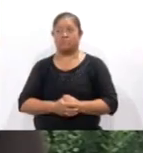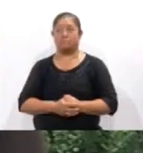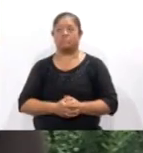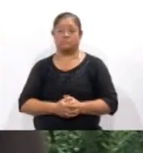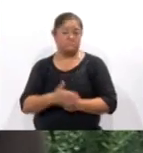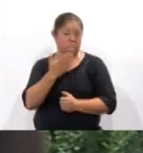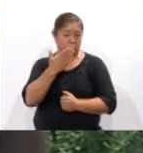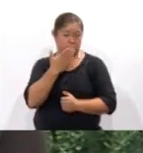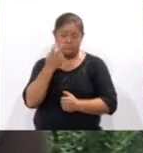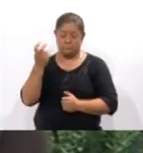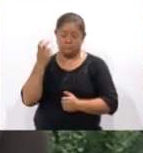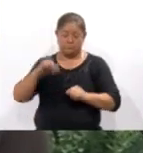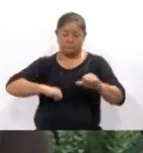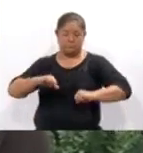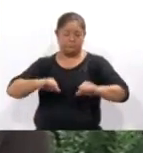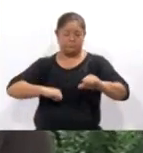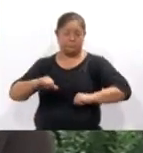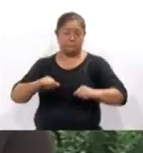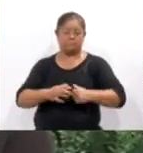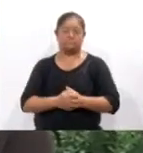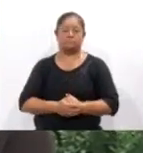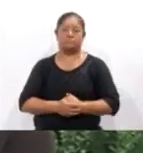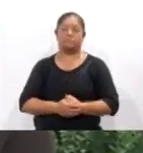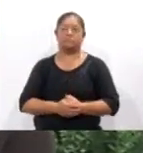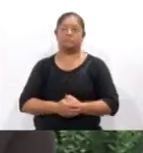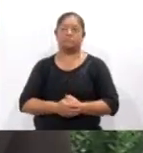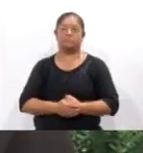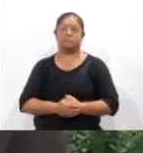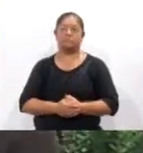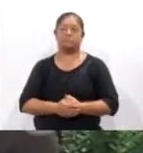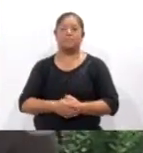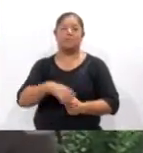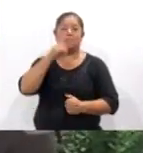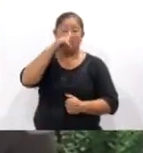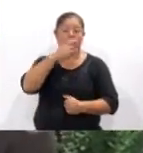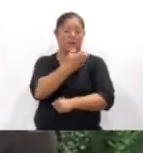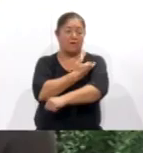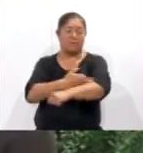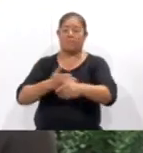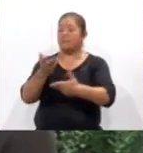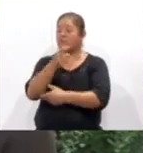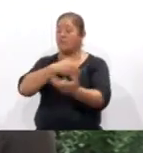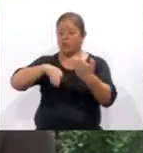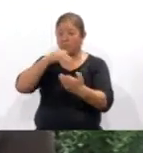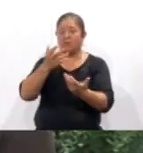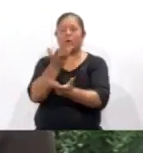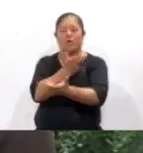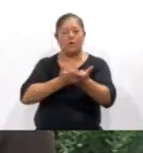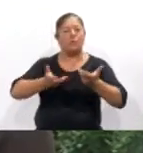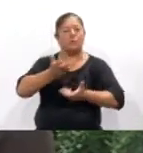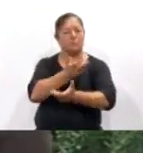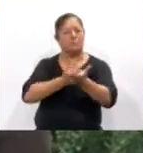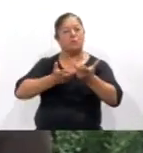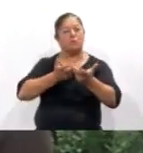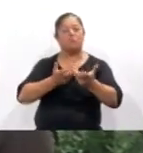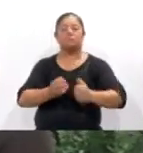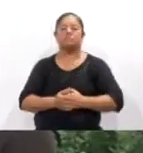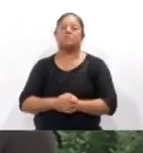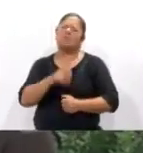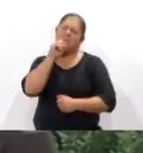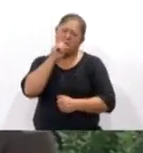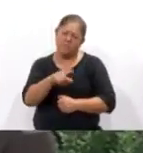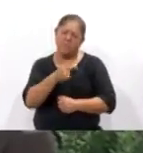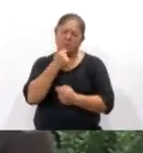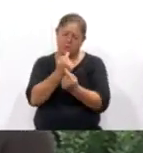ese tipo de programas para que conviva uno con la familia, pues, sí. Y también los